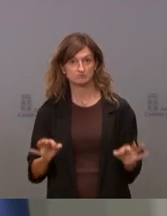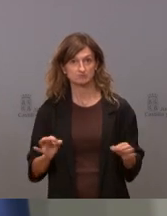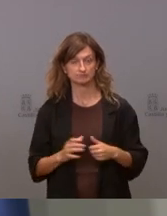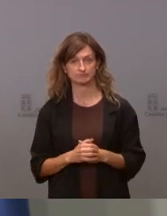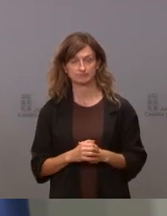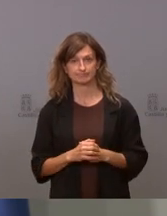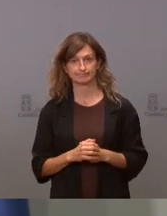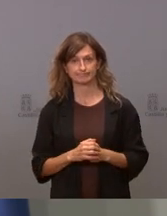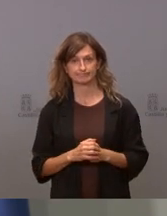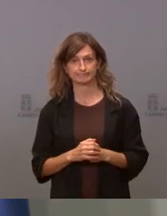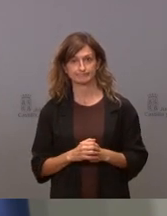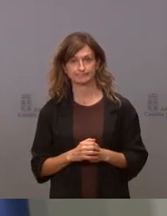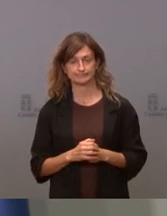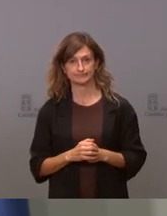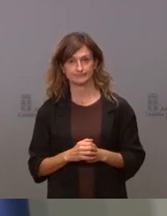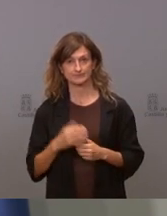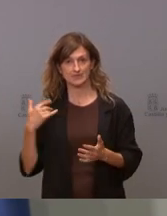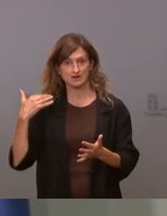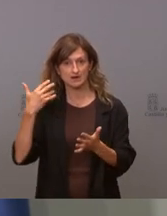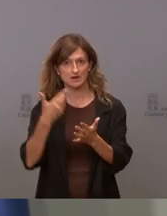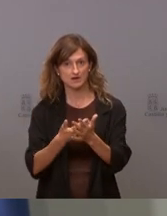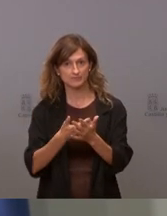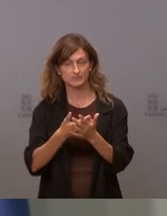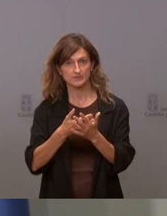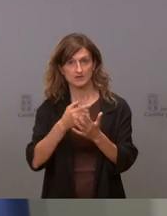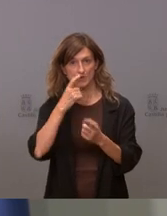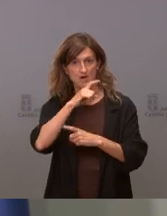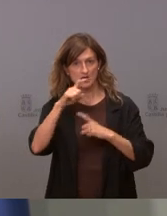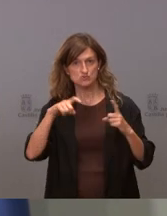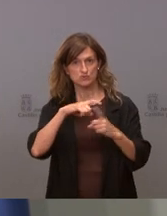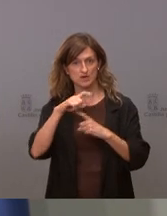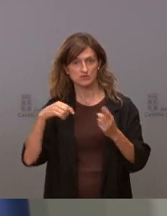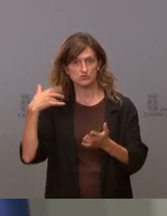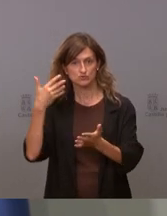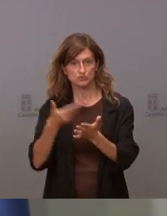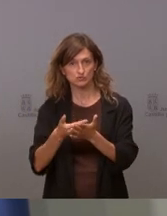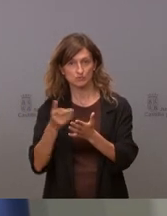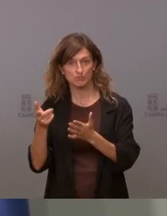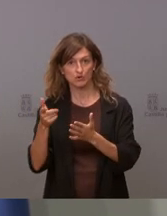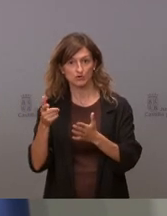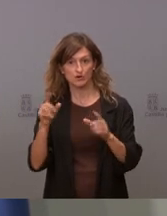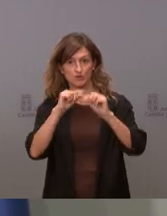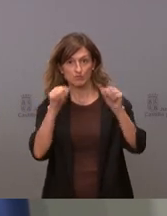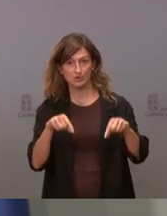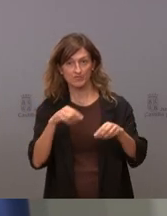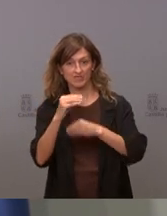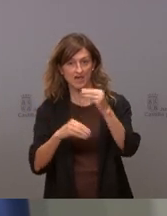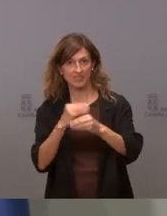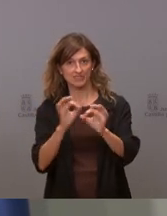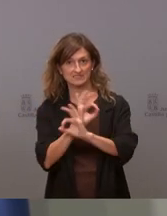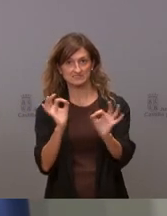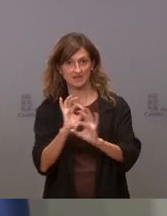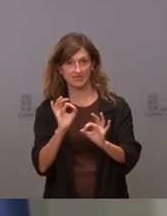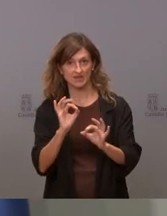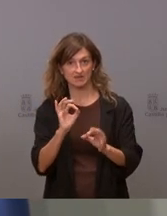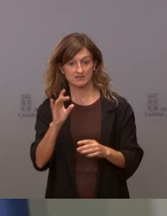hemos llegado hasta aquí después de años y años y años de inacción en algunas provincias no es igual en todo el